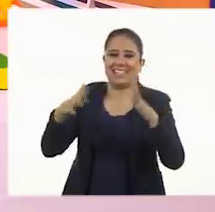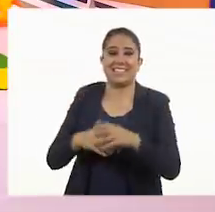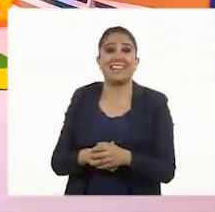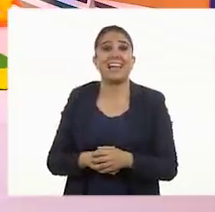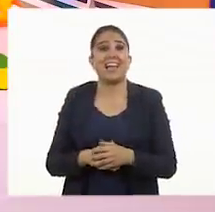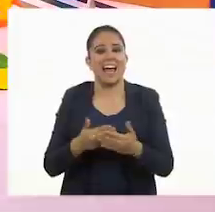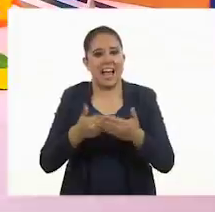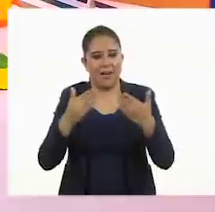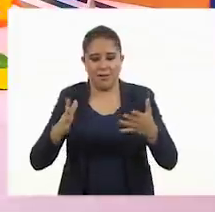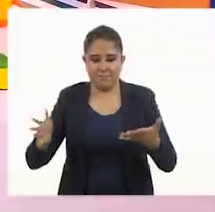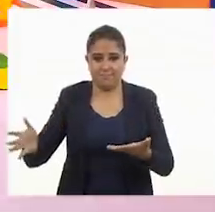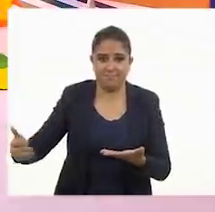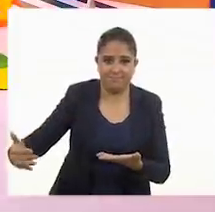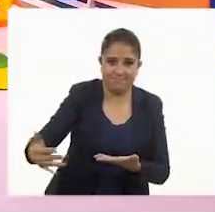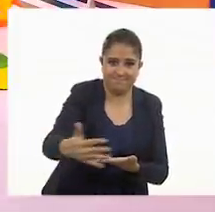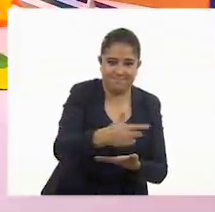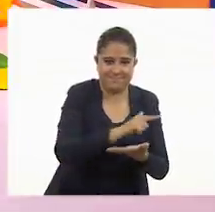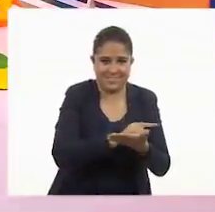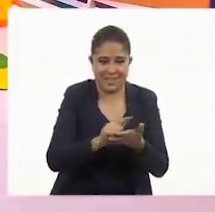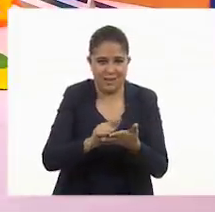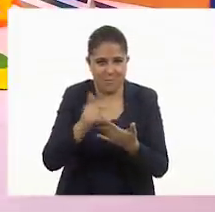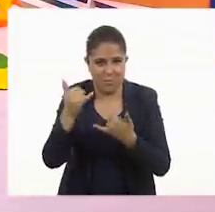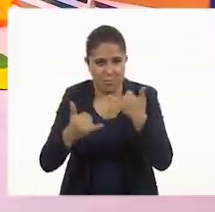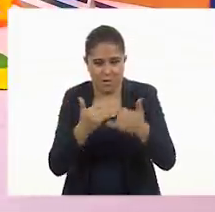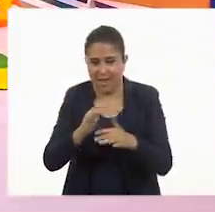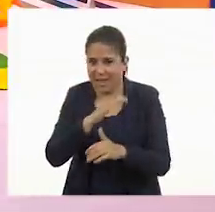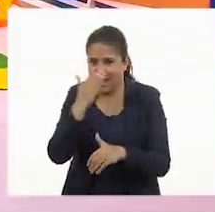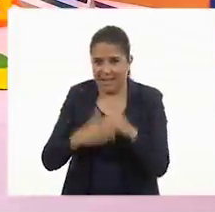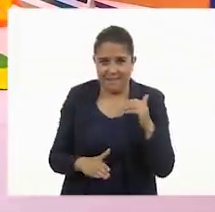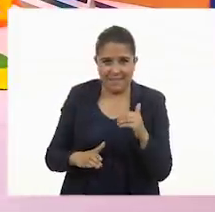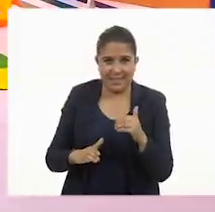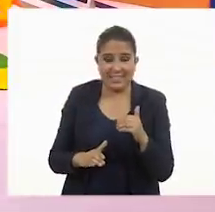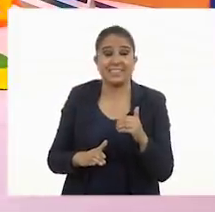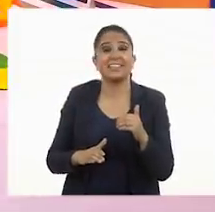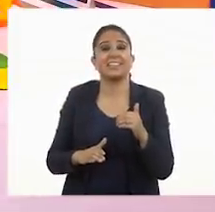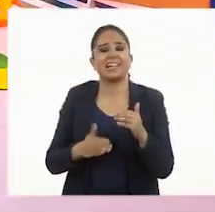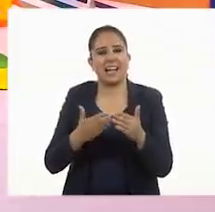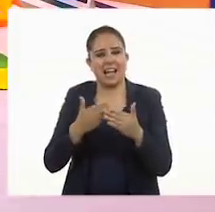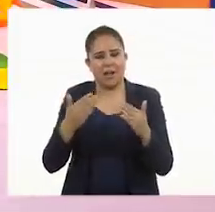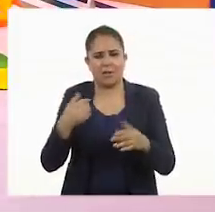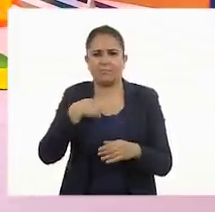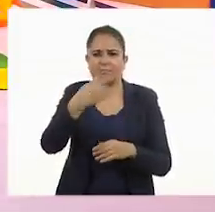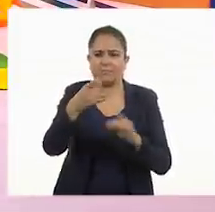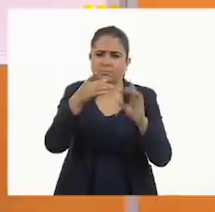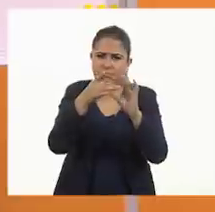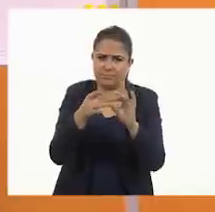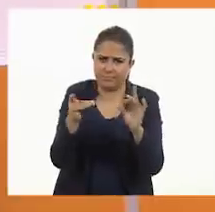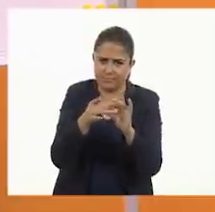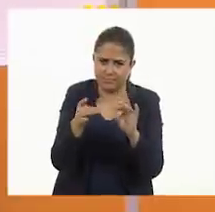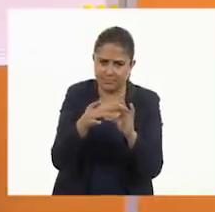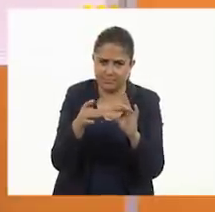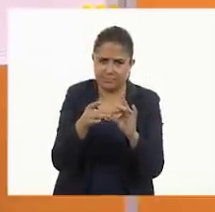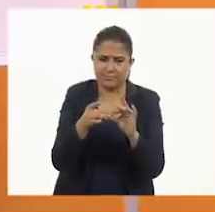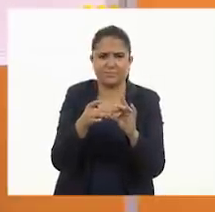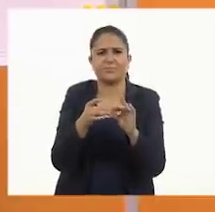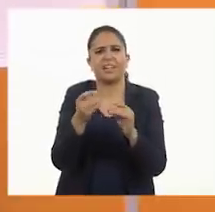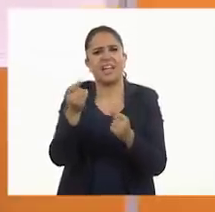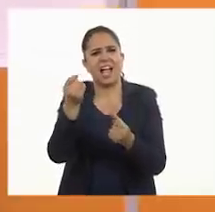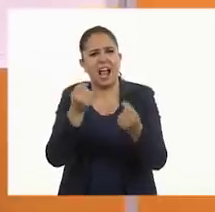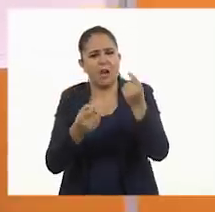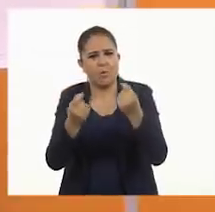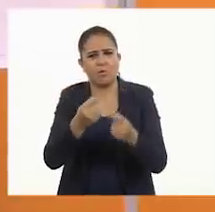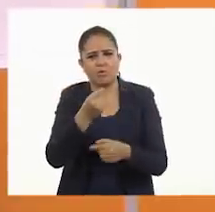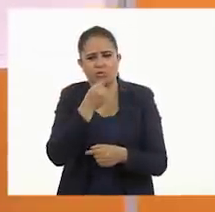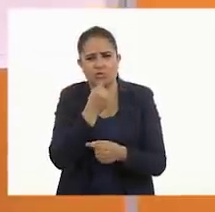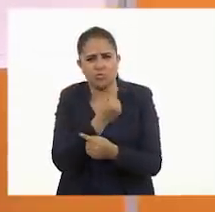a levantar porque ya terminamos nuestro juego. Y déjenme decirles que algunos niños